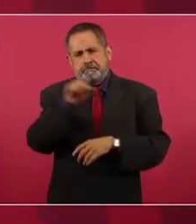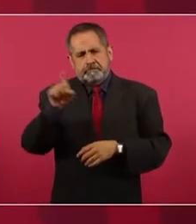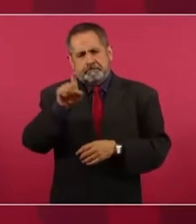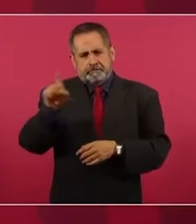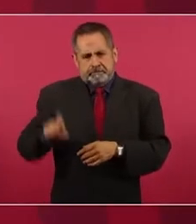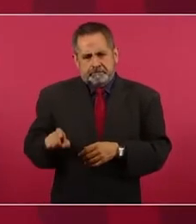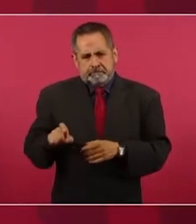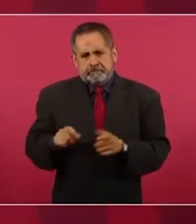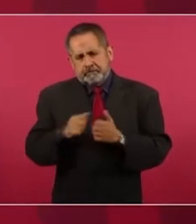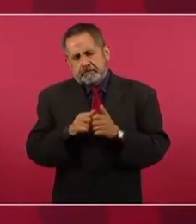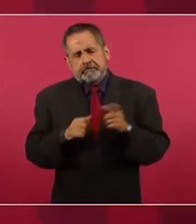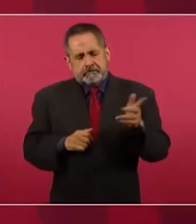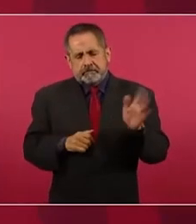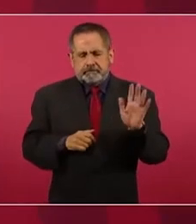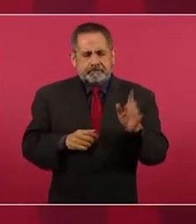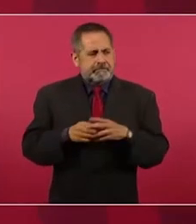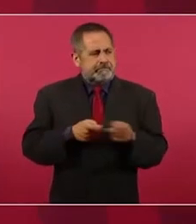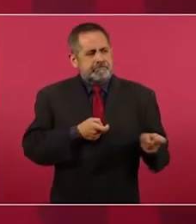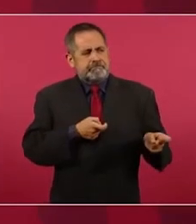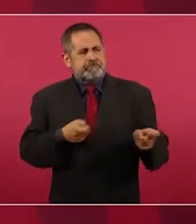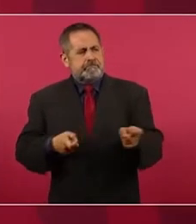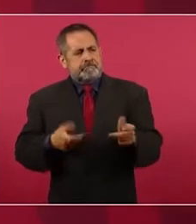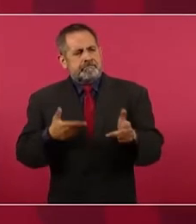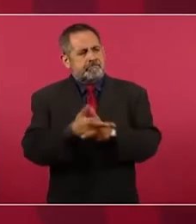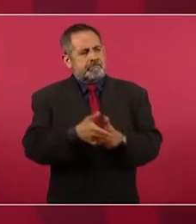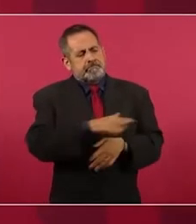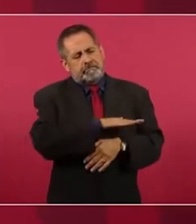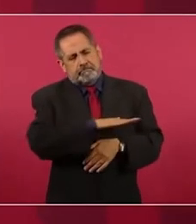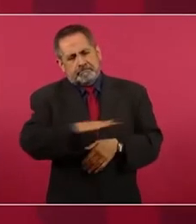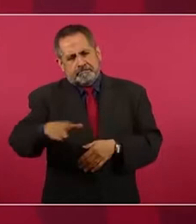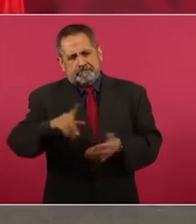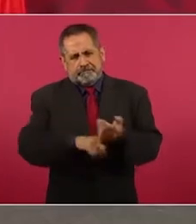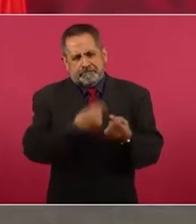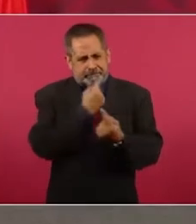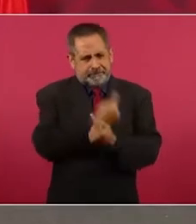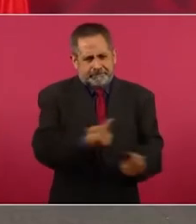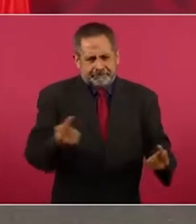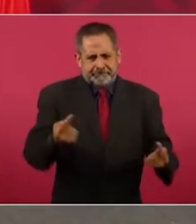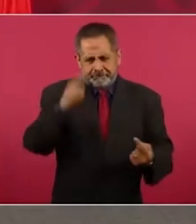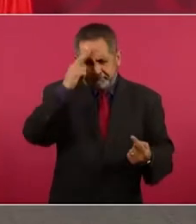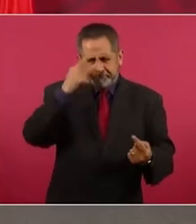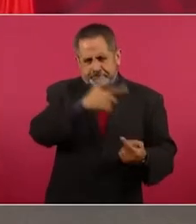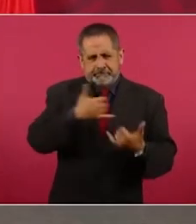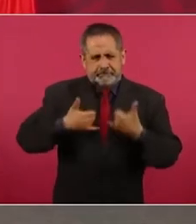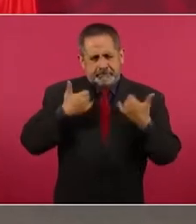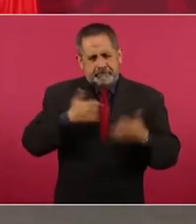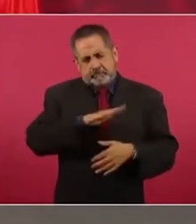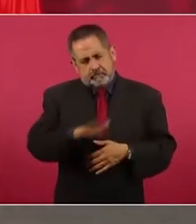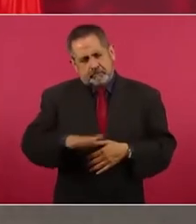el asesinato de los niños, de los jóvenes?